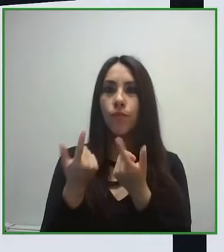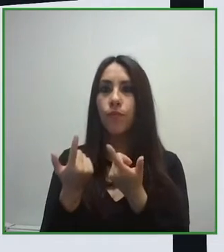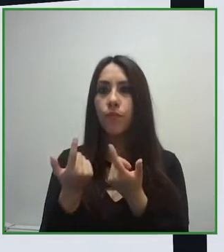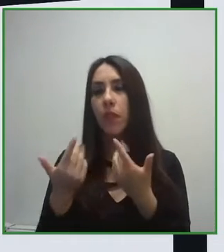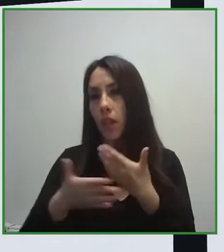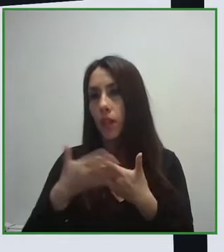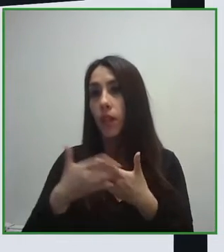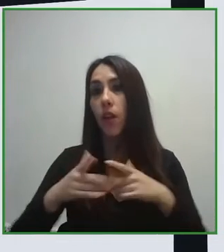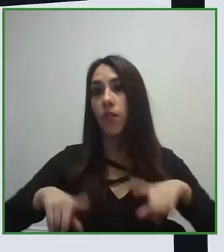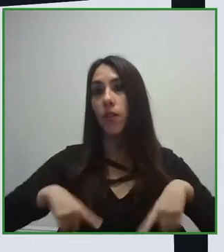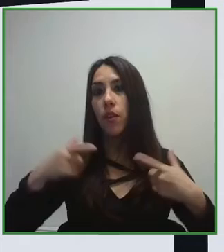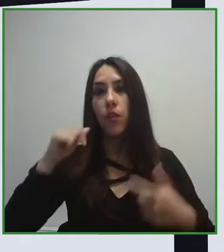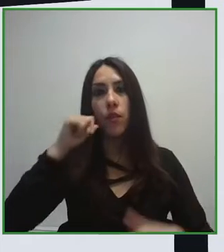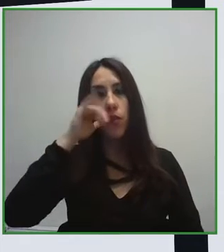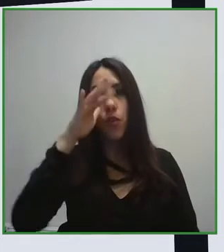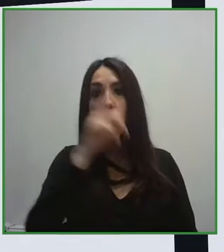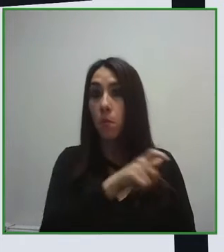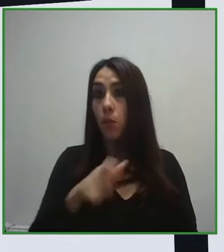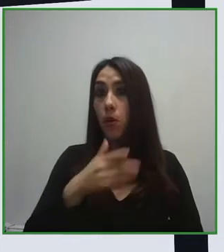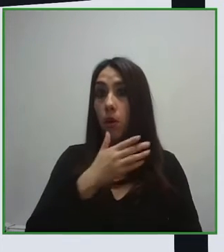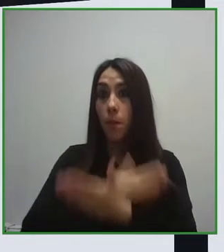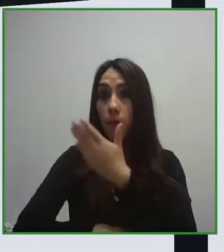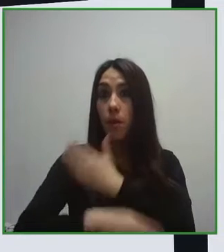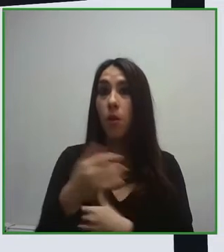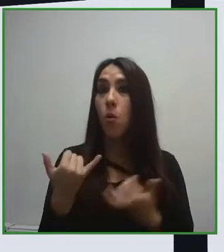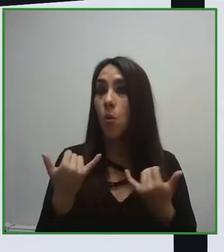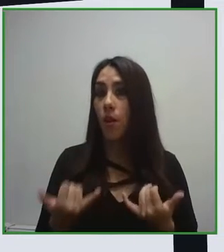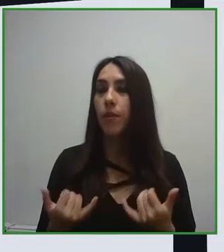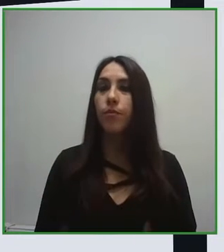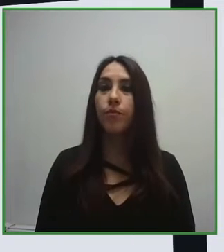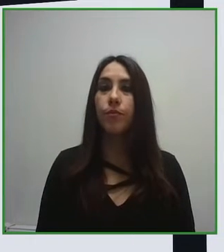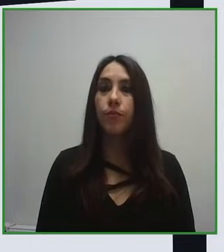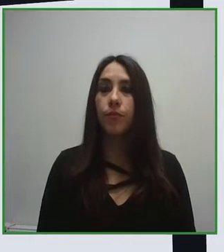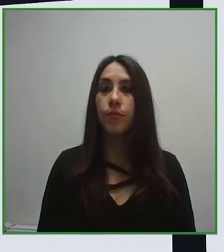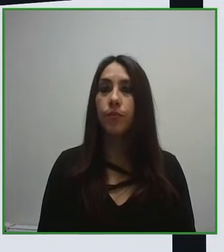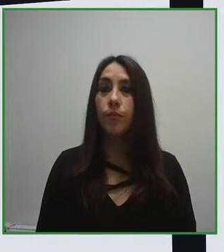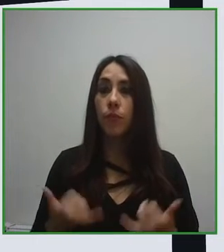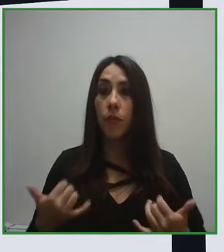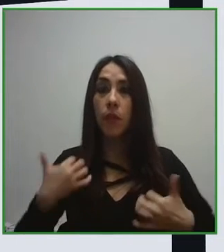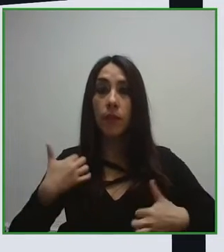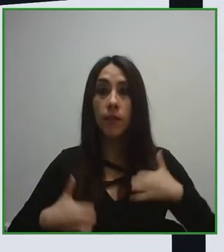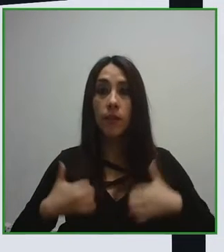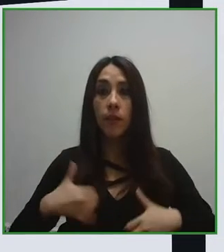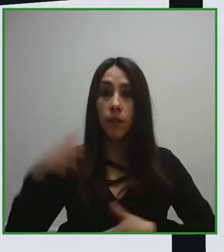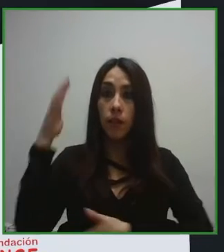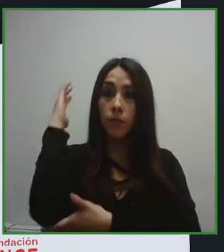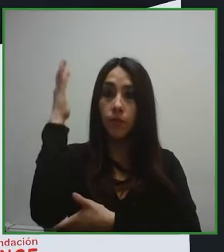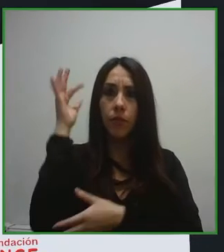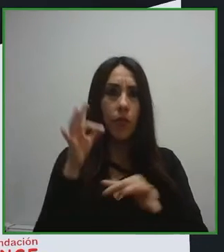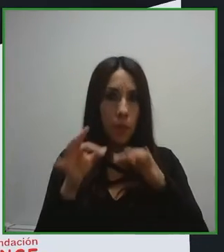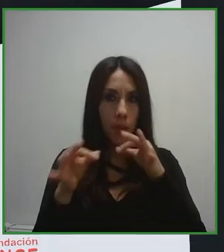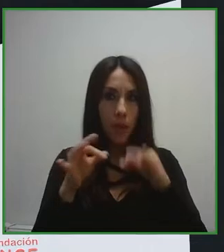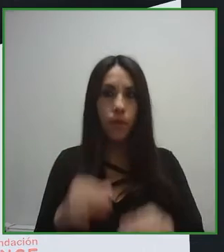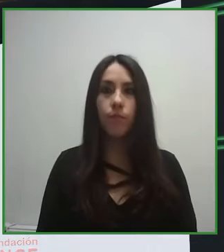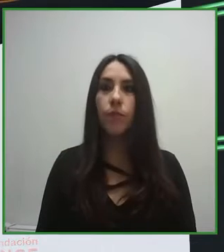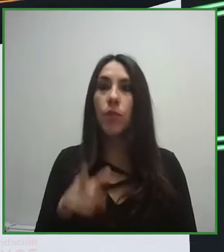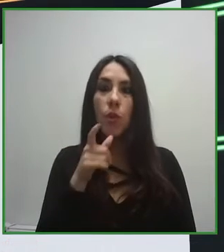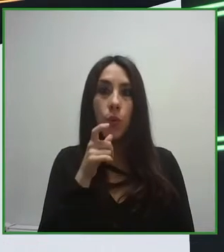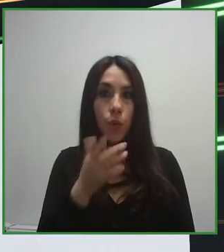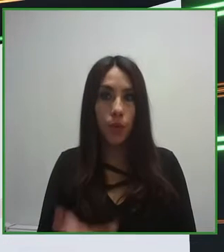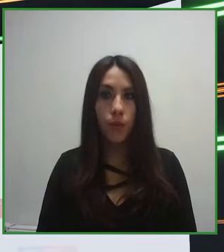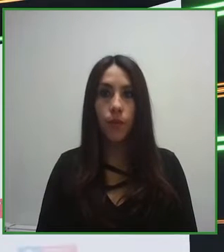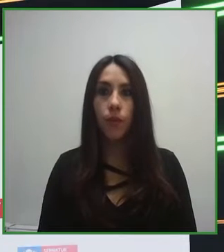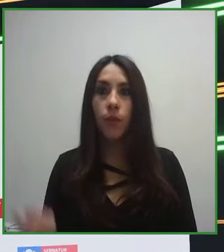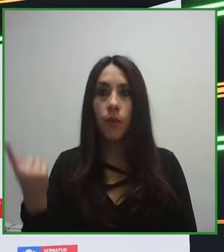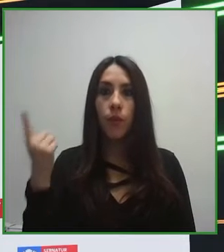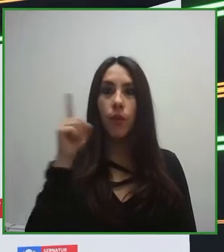Así es, Andrés. Para esta interesante sesión contaremos con la moderación de Pablo Lecuona, fundador de la Asociación Tiflonexos,